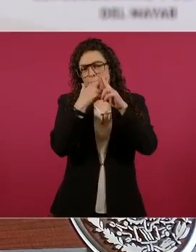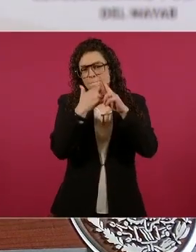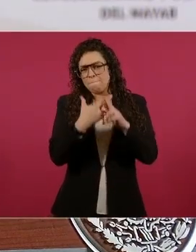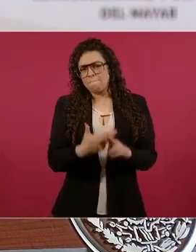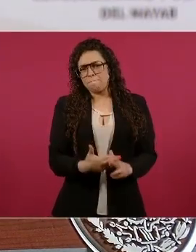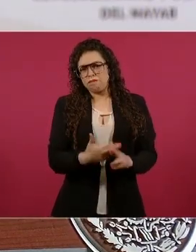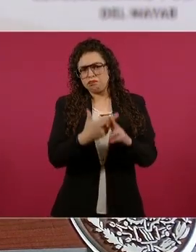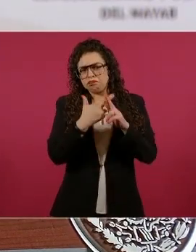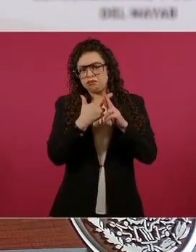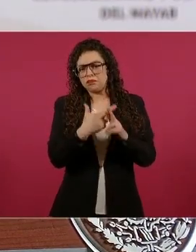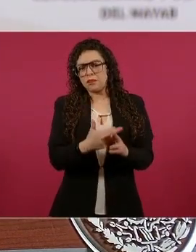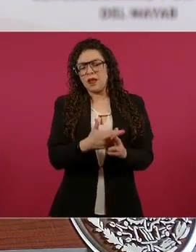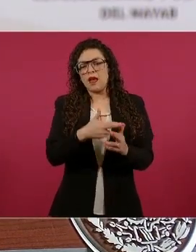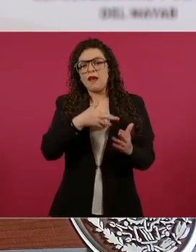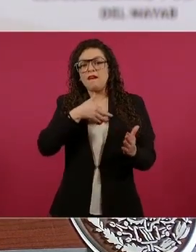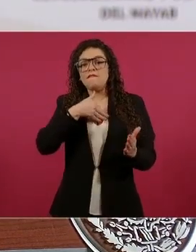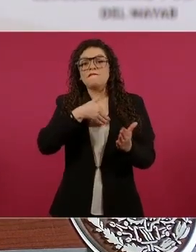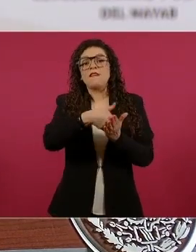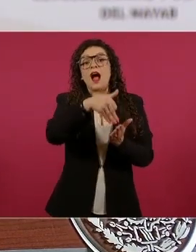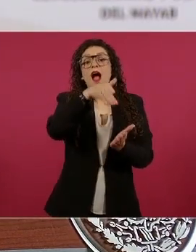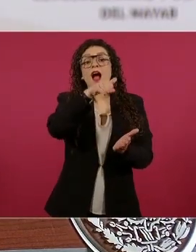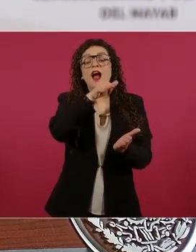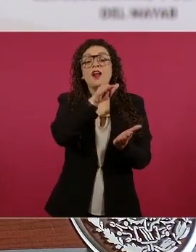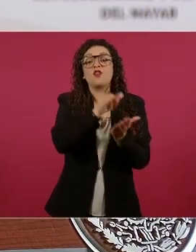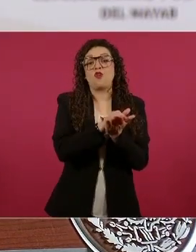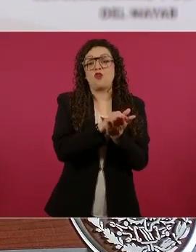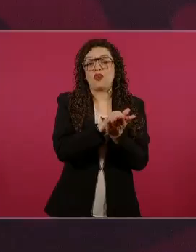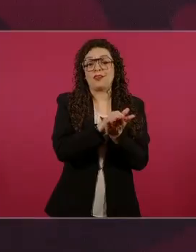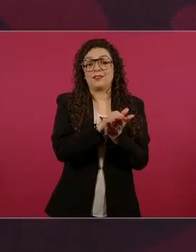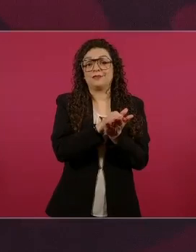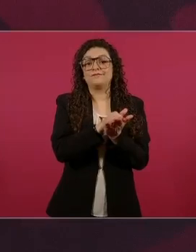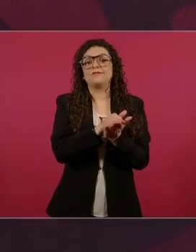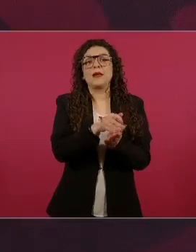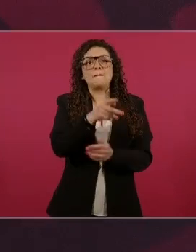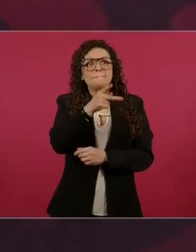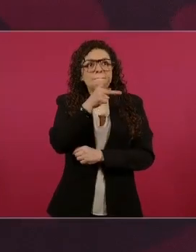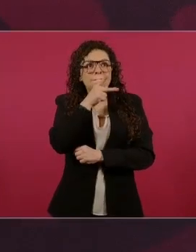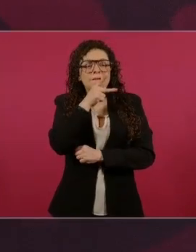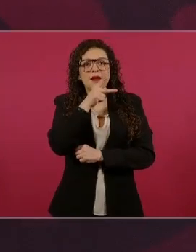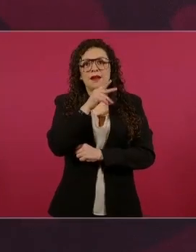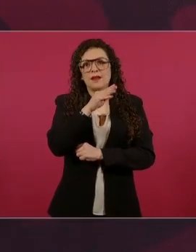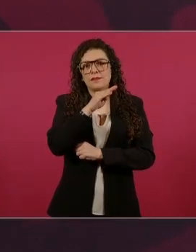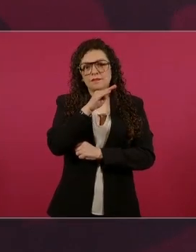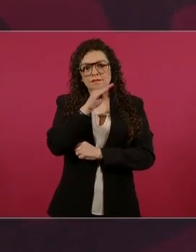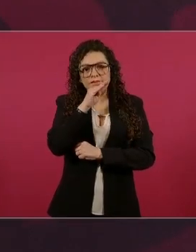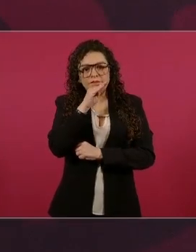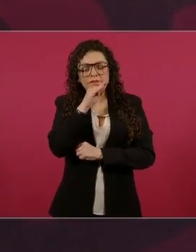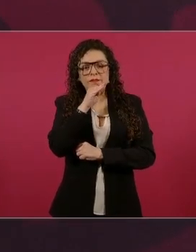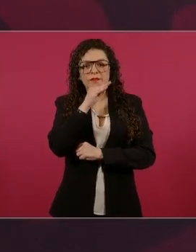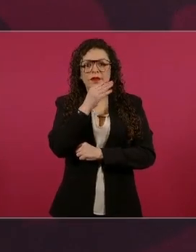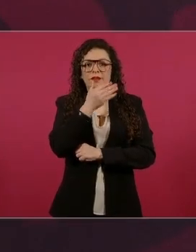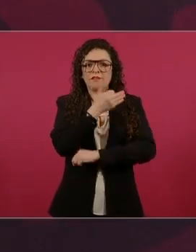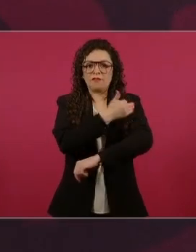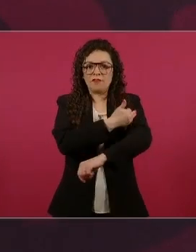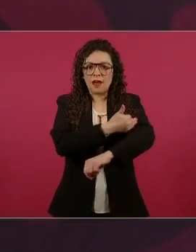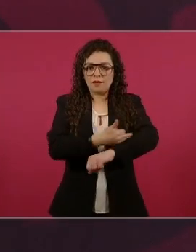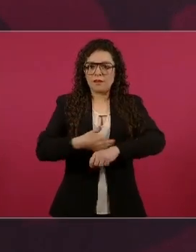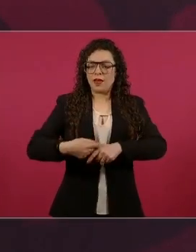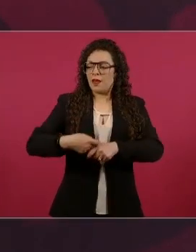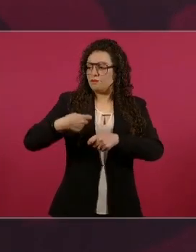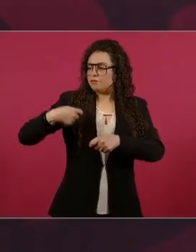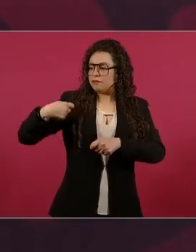Lo que nos enseñaron nuestros padres, nuestras familias, lo que